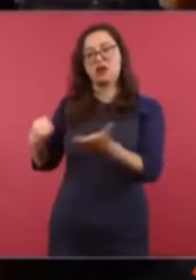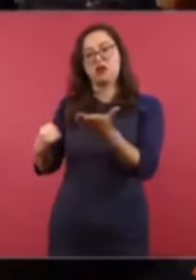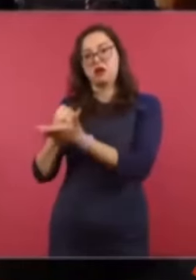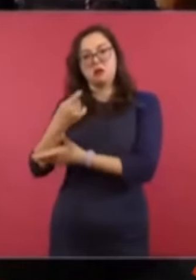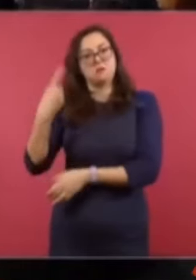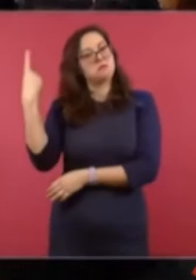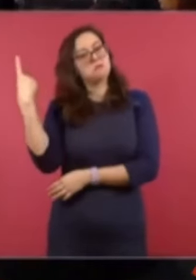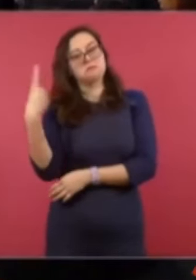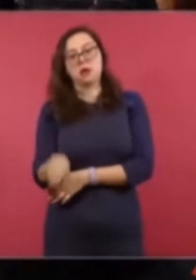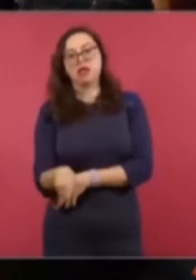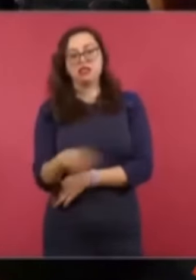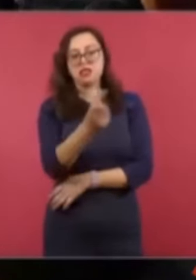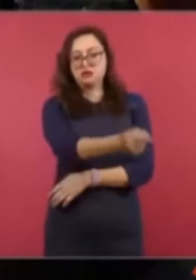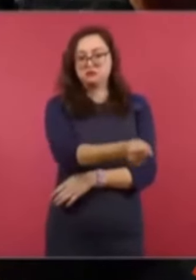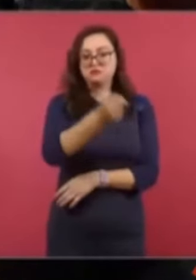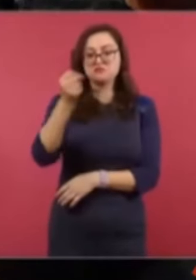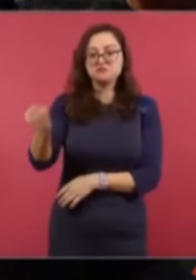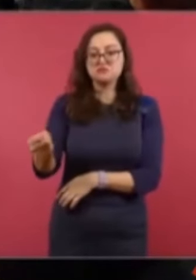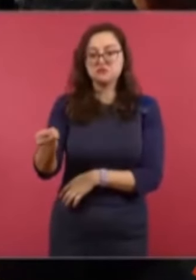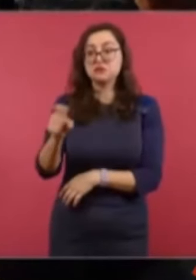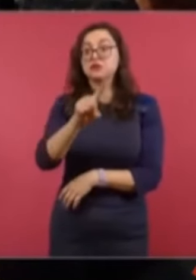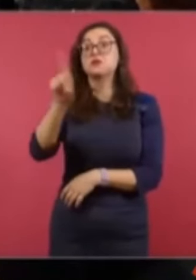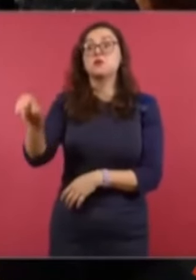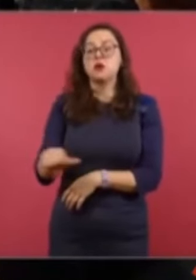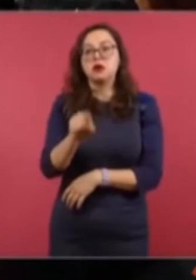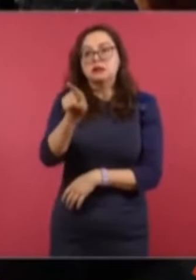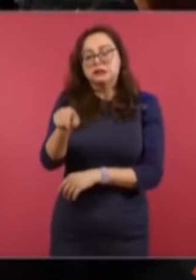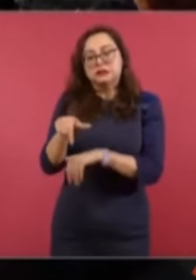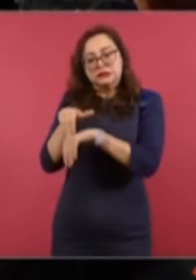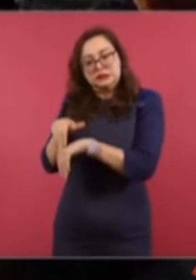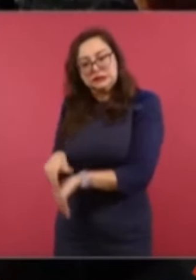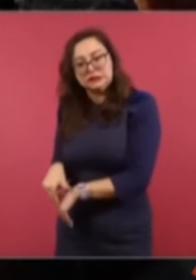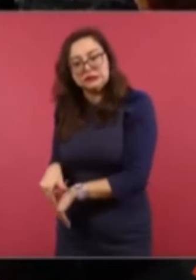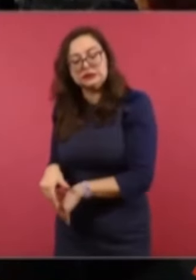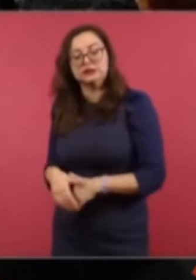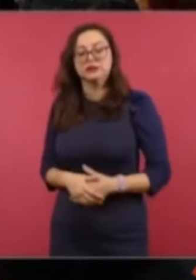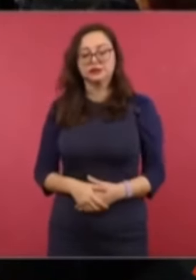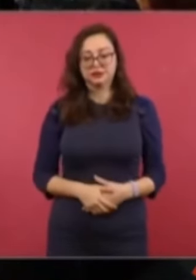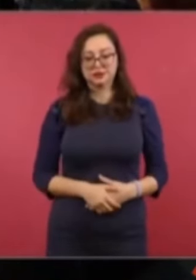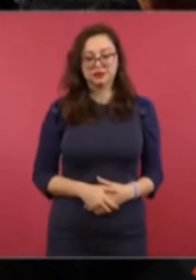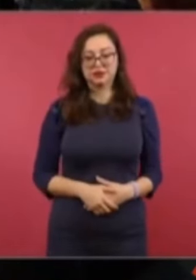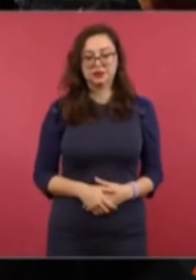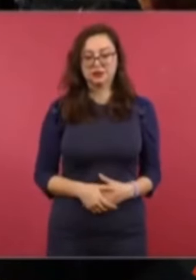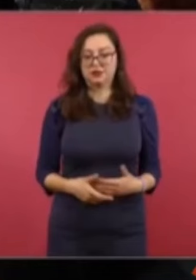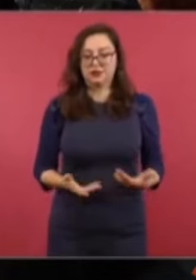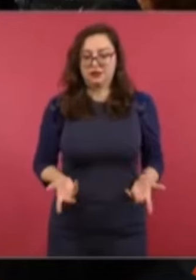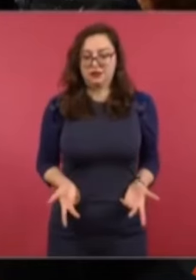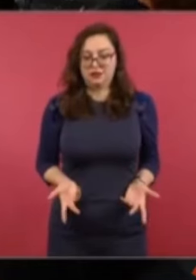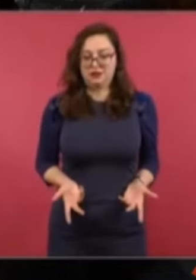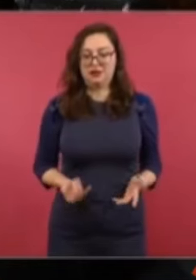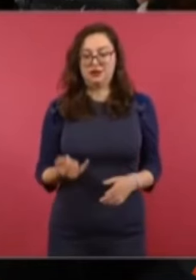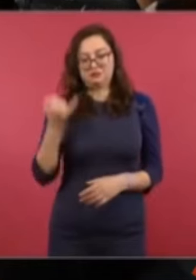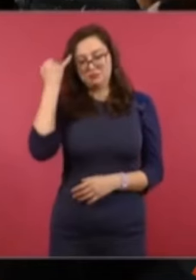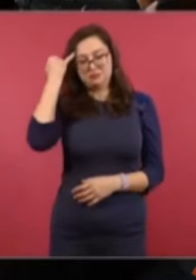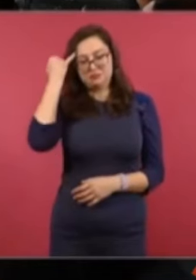Pero vamos a ahondar más, imagínense